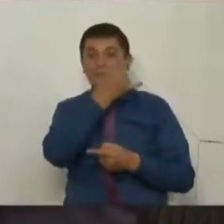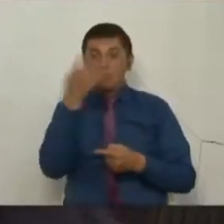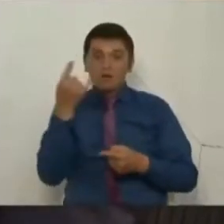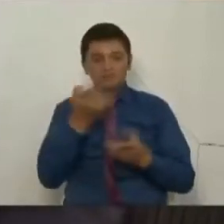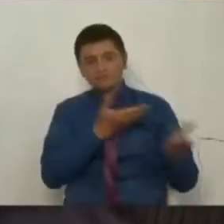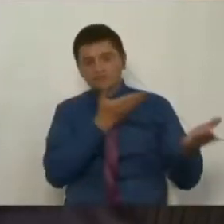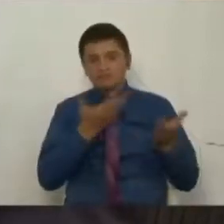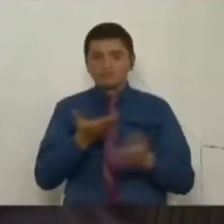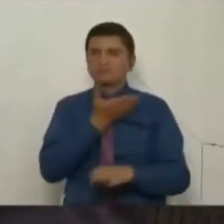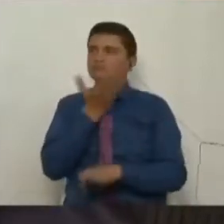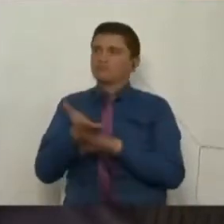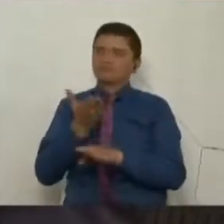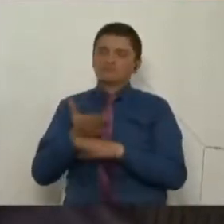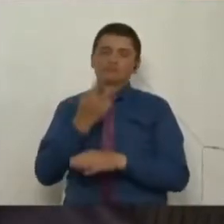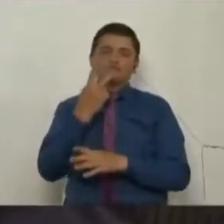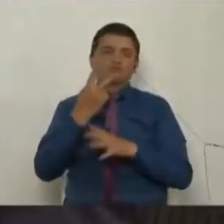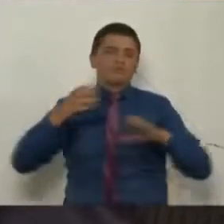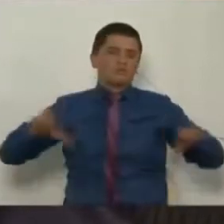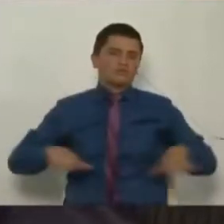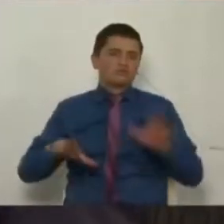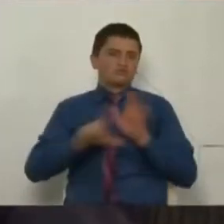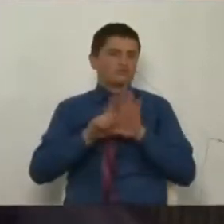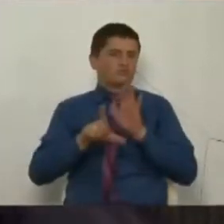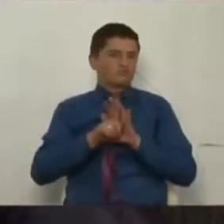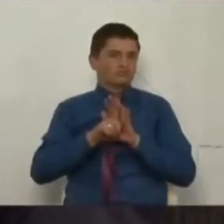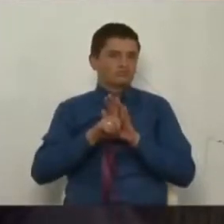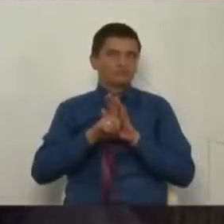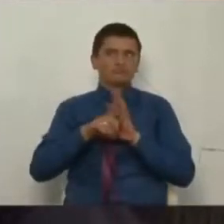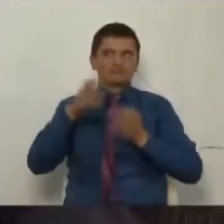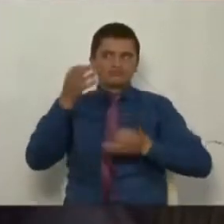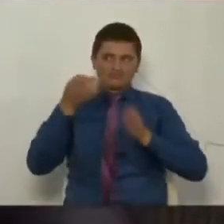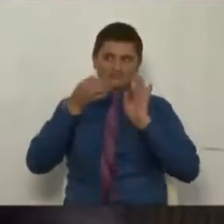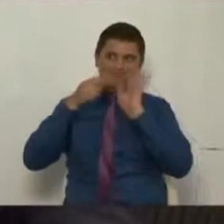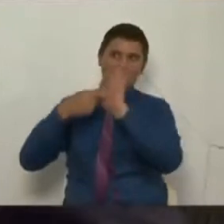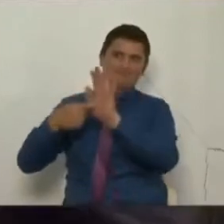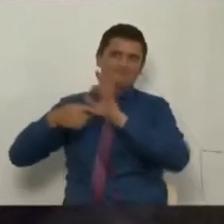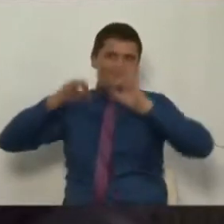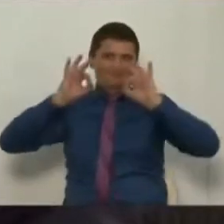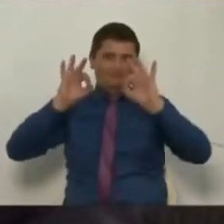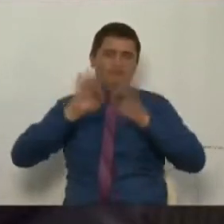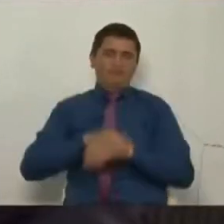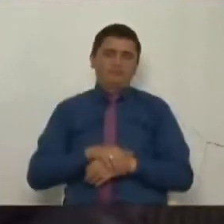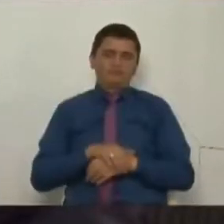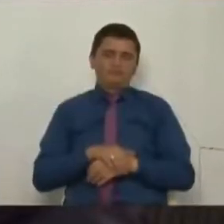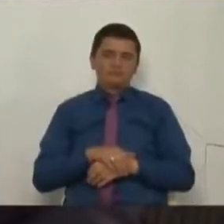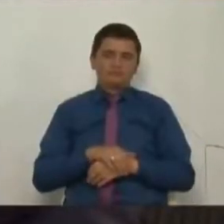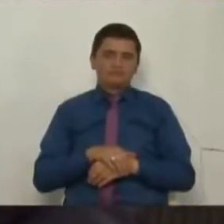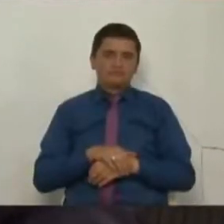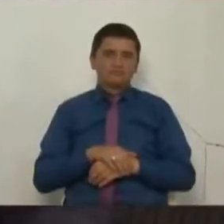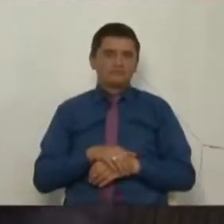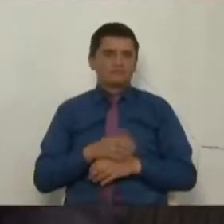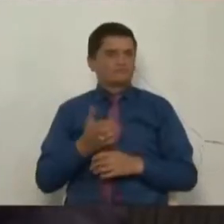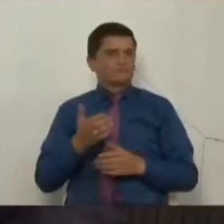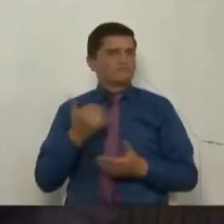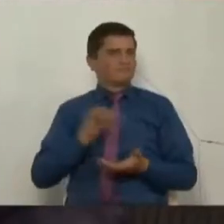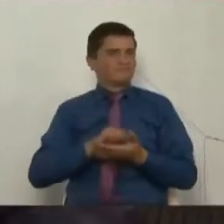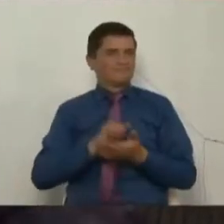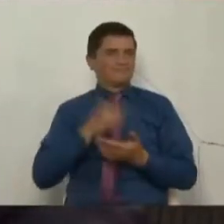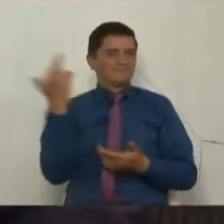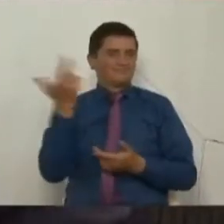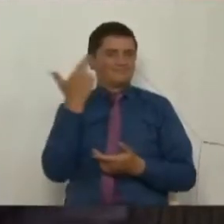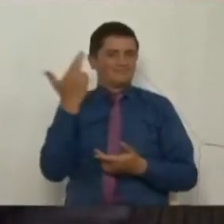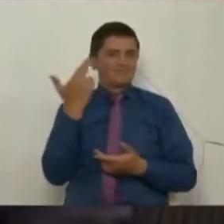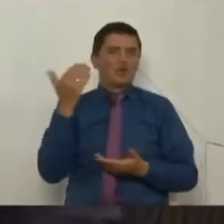concertados. ¿No será, Pablo, que volvemos a intentar